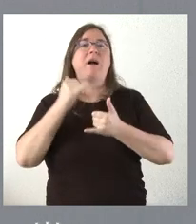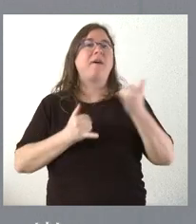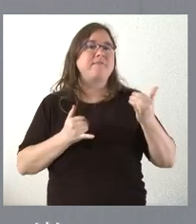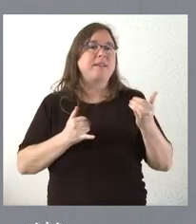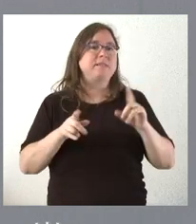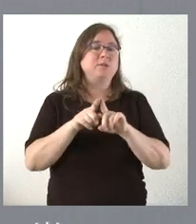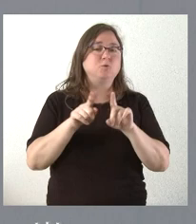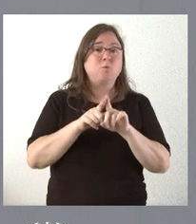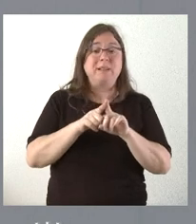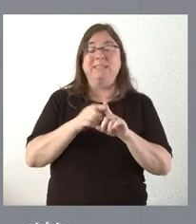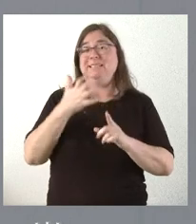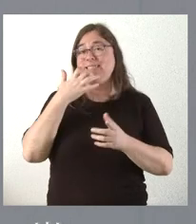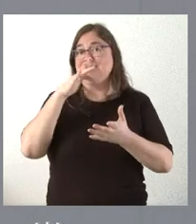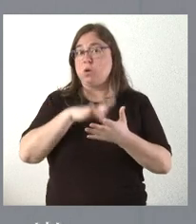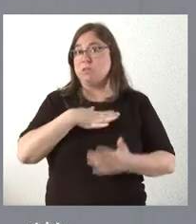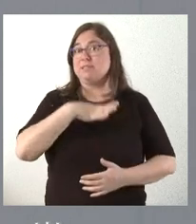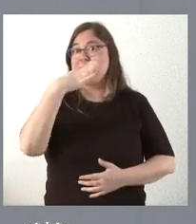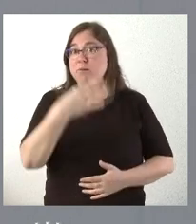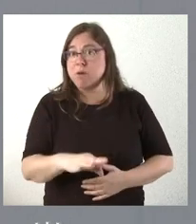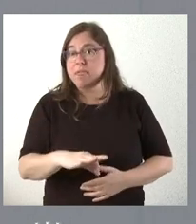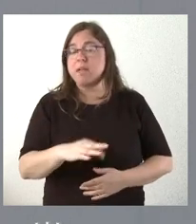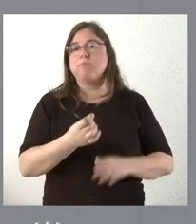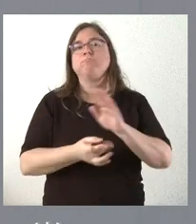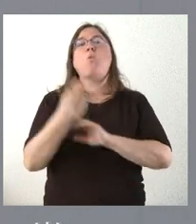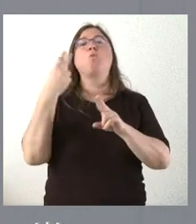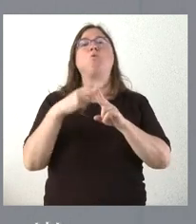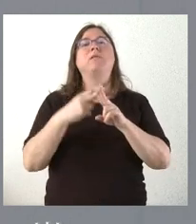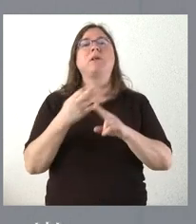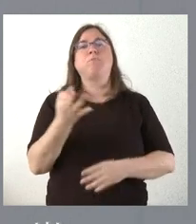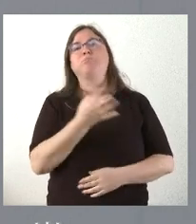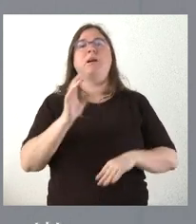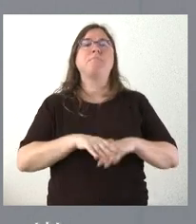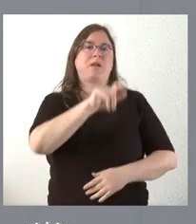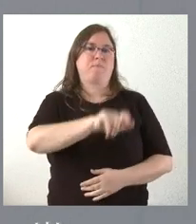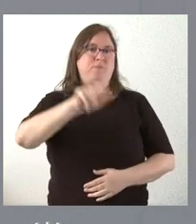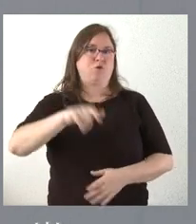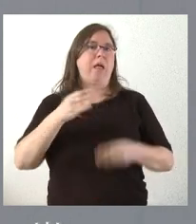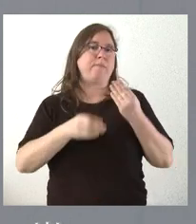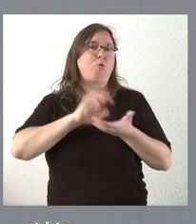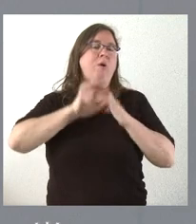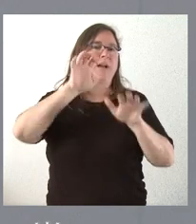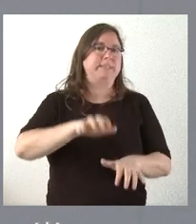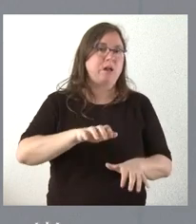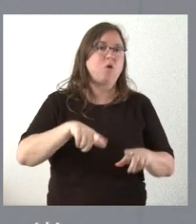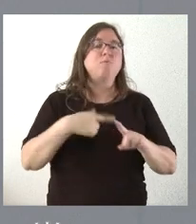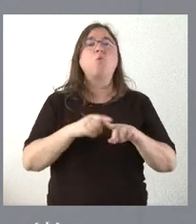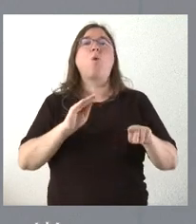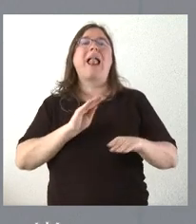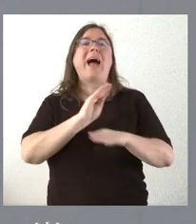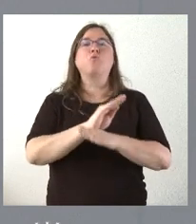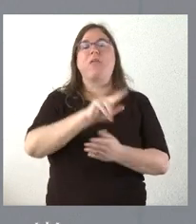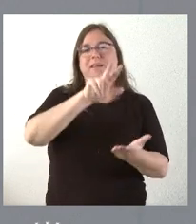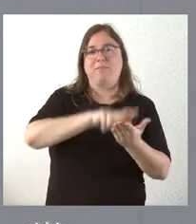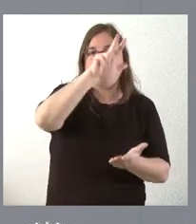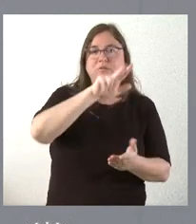trata de que, en la medida de lo posible, hagamos una política útil para las personas. Esto es lo que hacemos en Castilla y León con el tema de las ayudas a la hipoteca, las